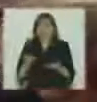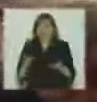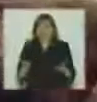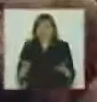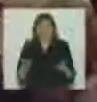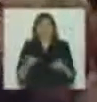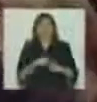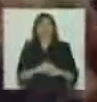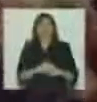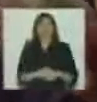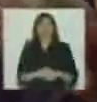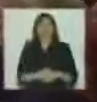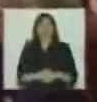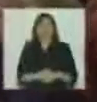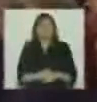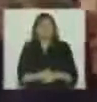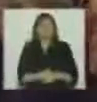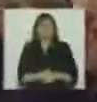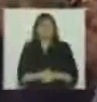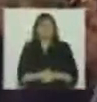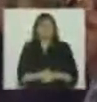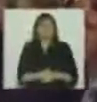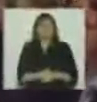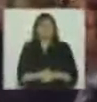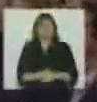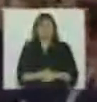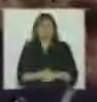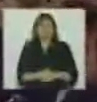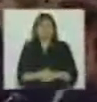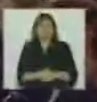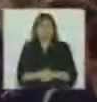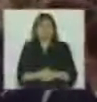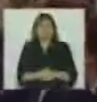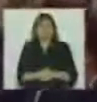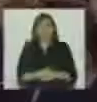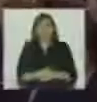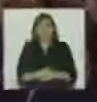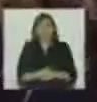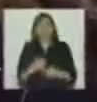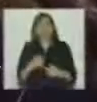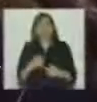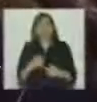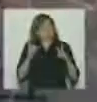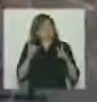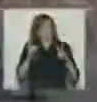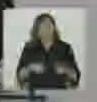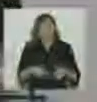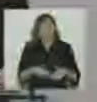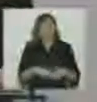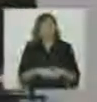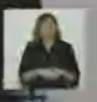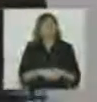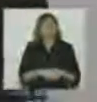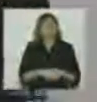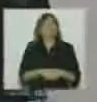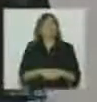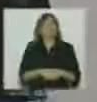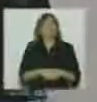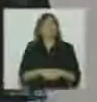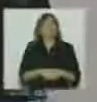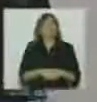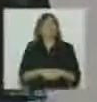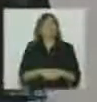al usuario en cautivo y no en usuario. El otro